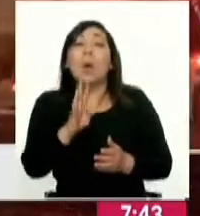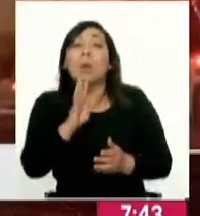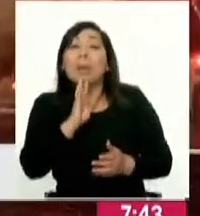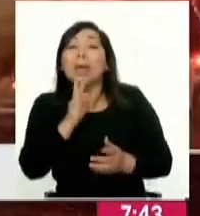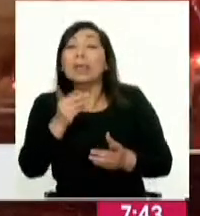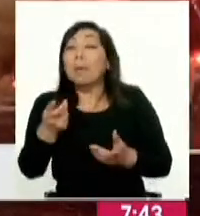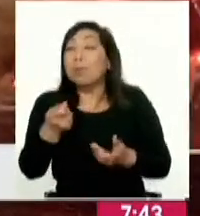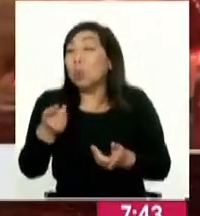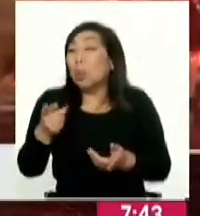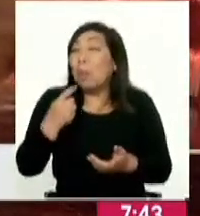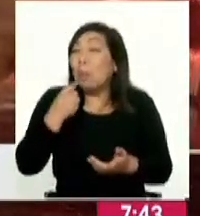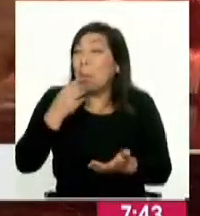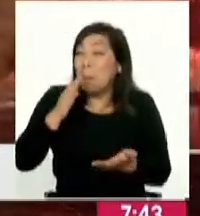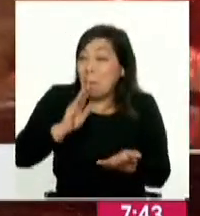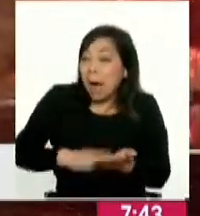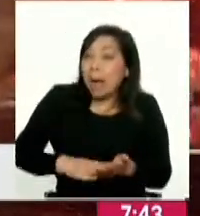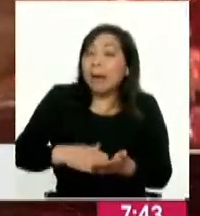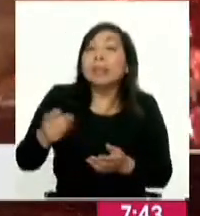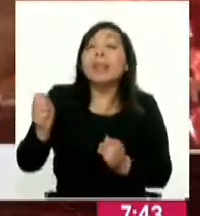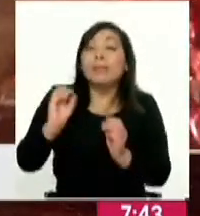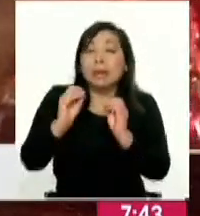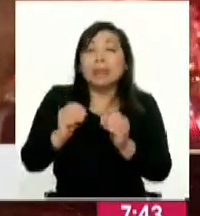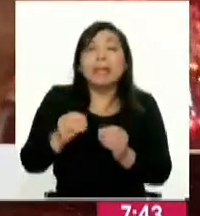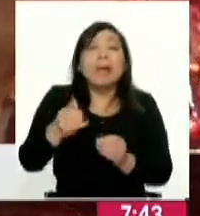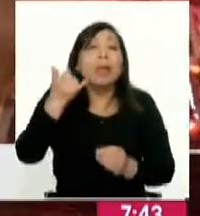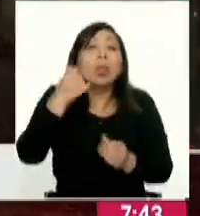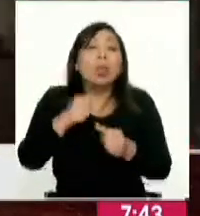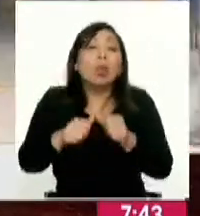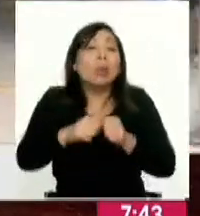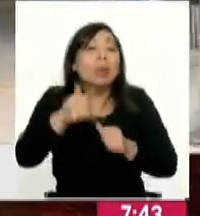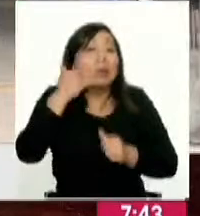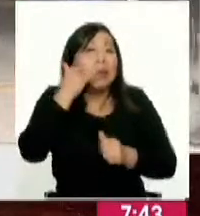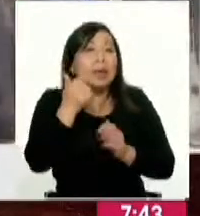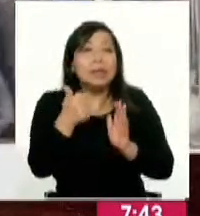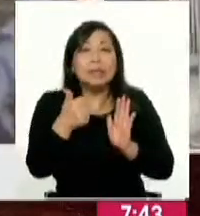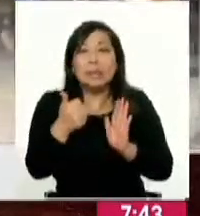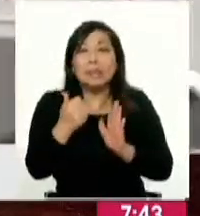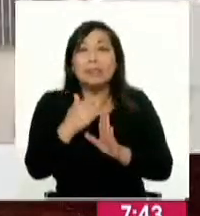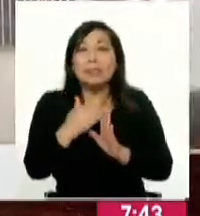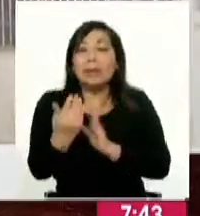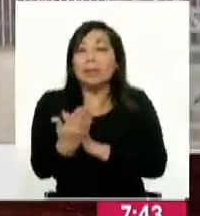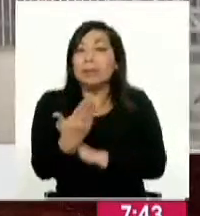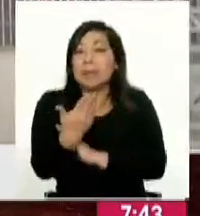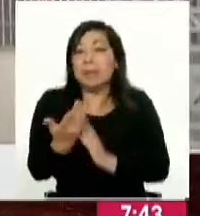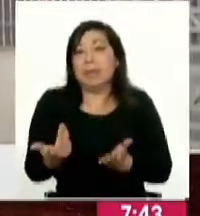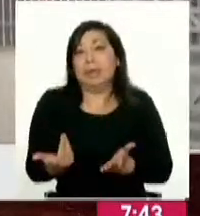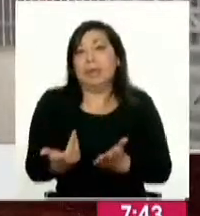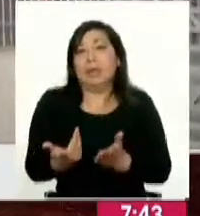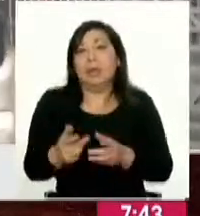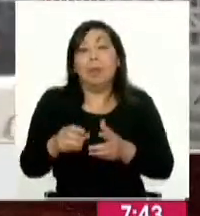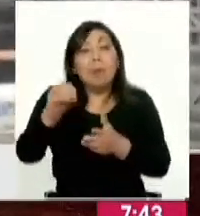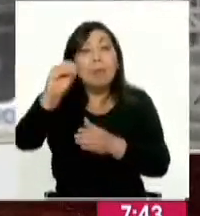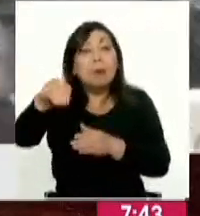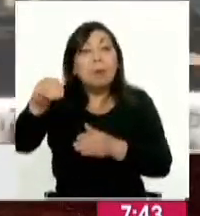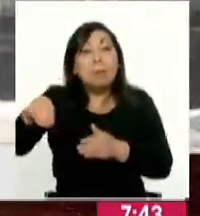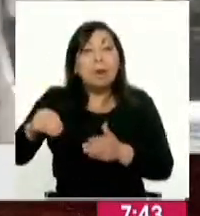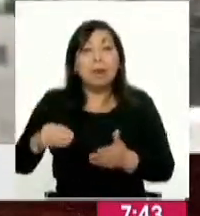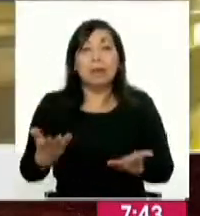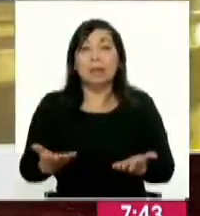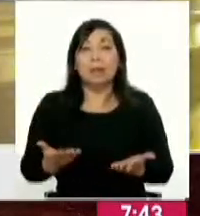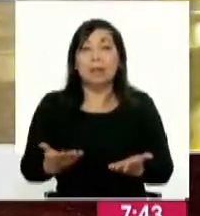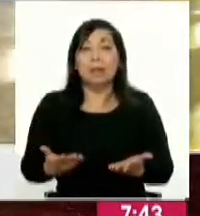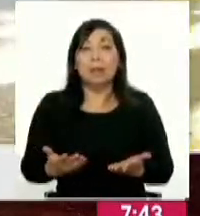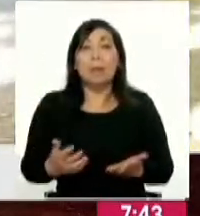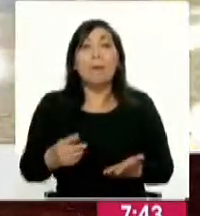quejas, reclamos pero en general todo el personal debe estar a las 6 y media de la mañana en los puntos de recarga y tenemos